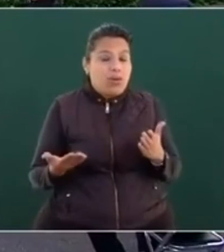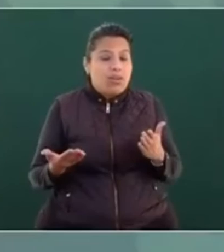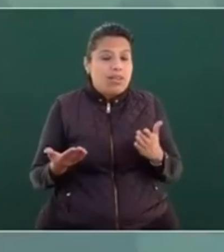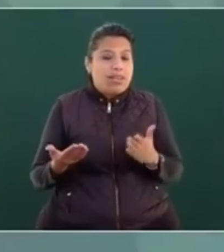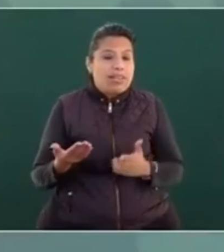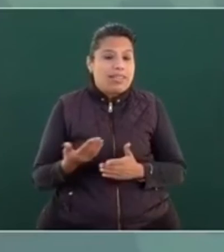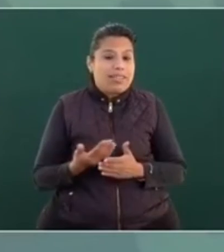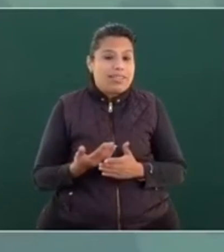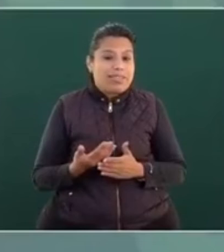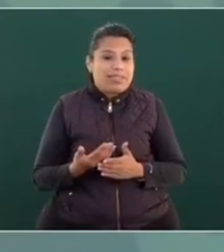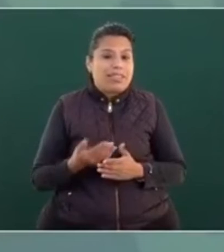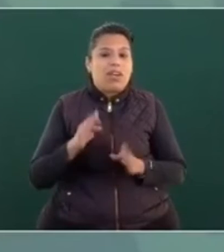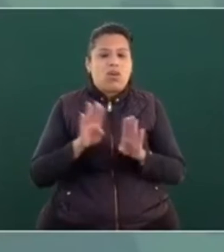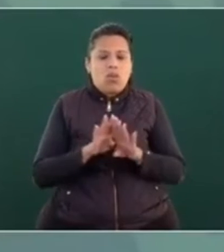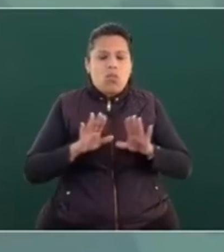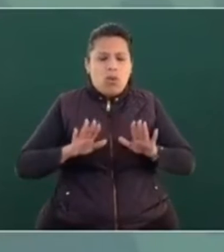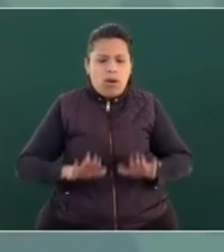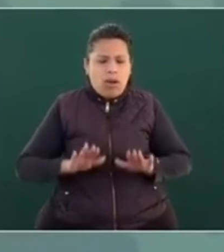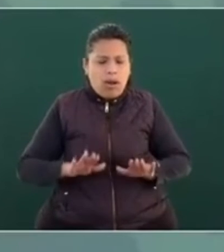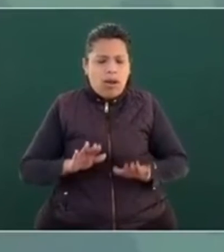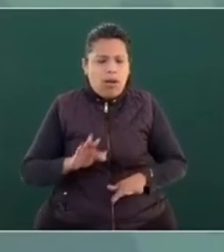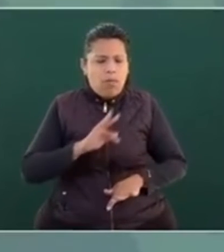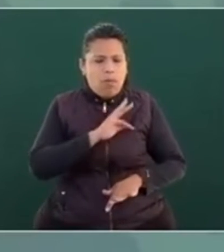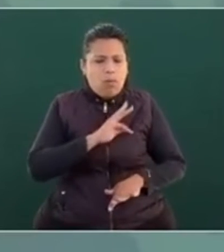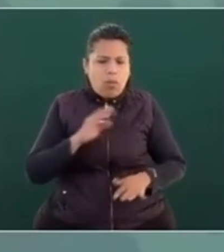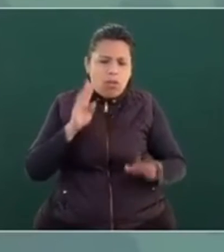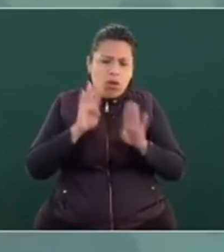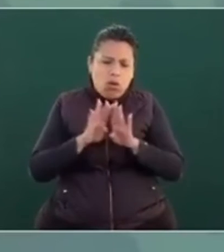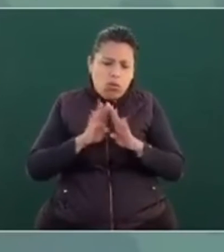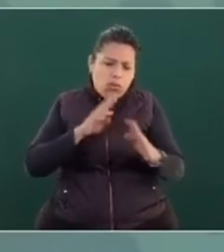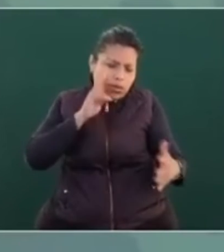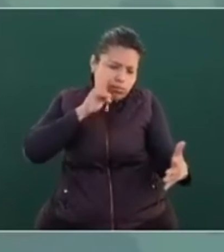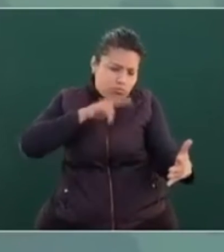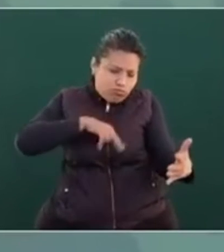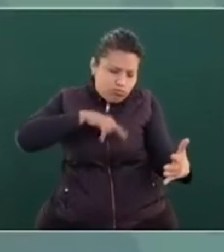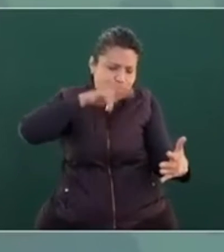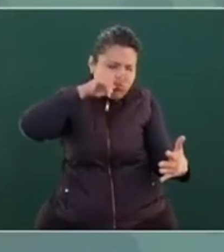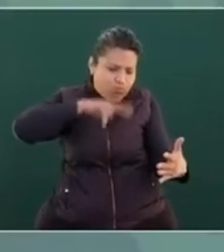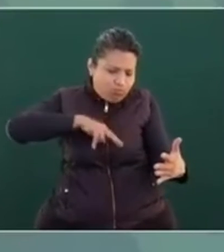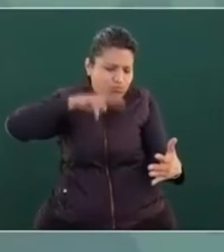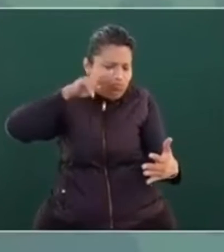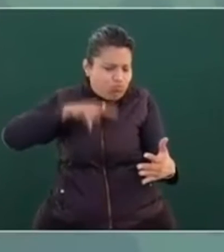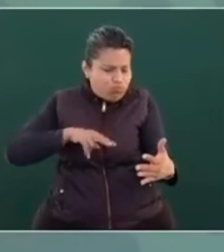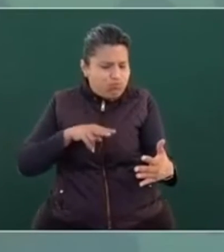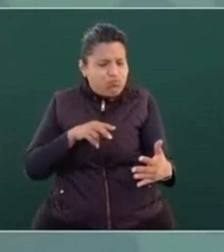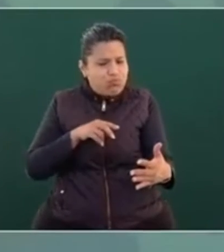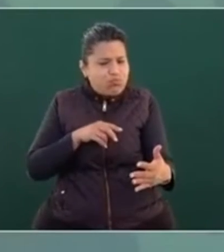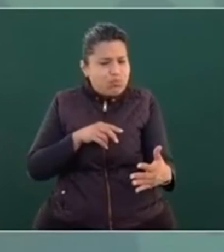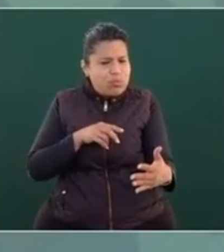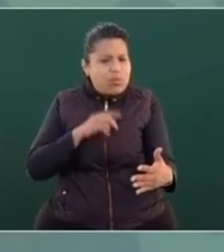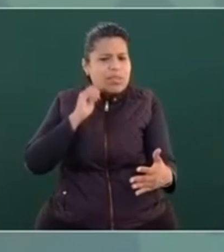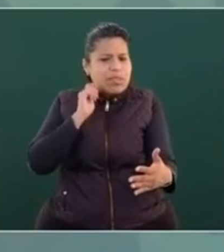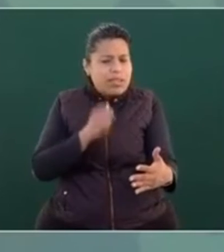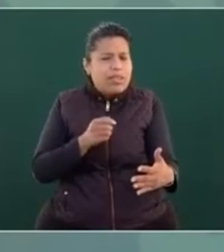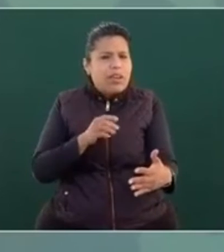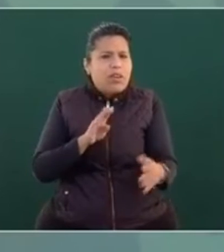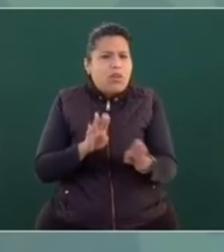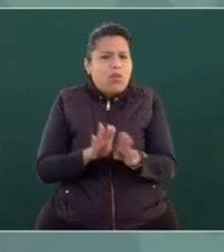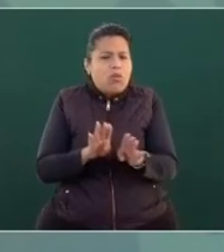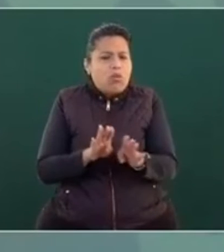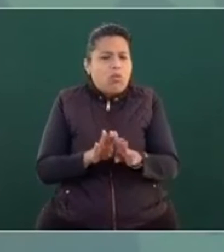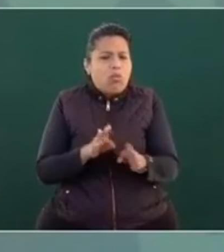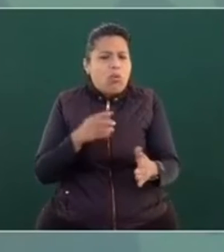calma para ver qué efectos tiene.